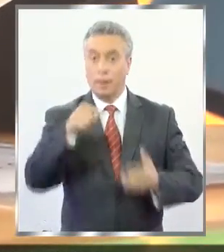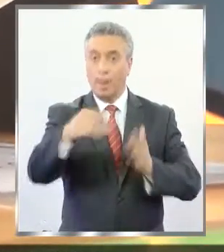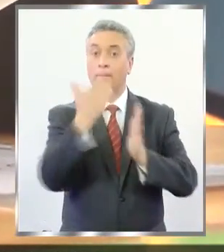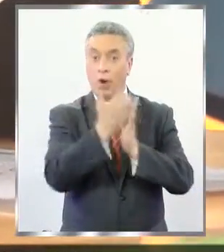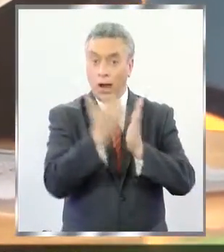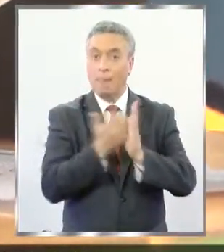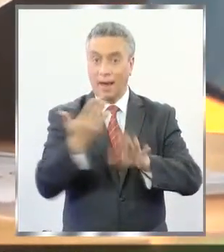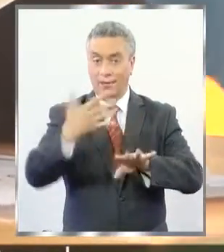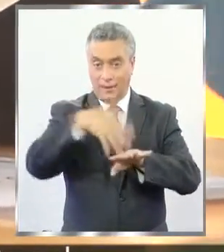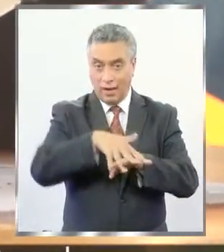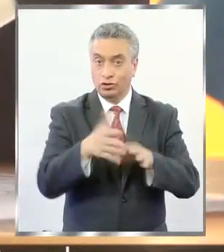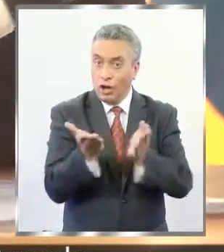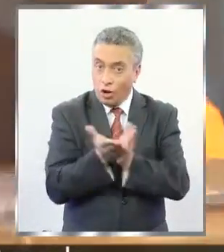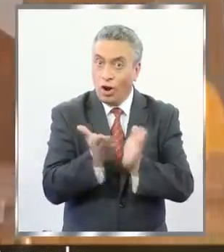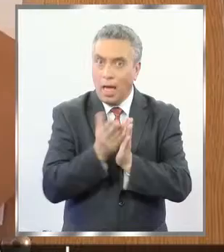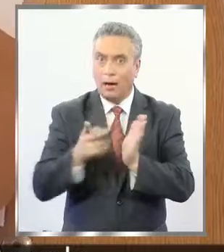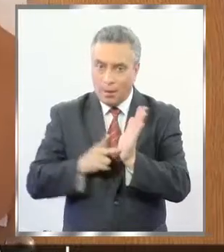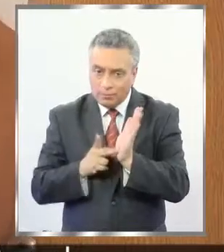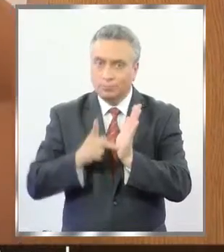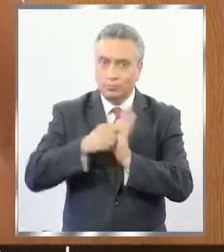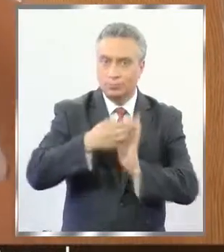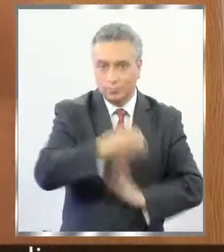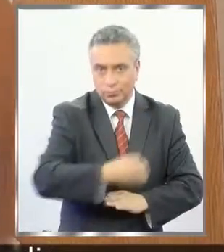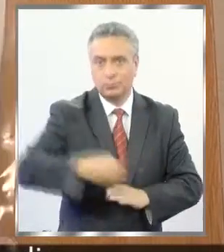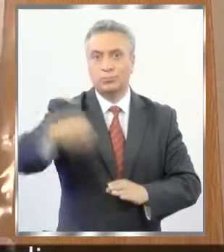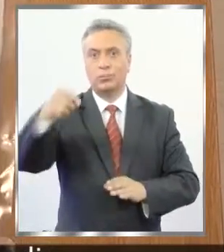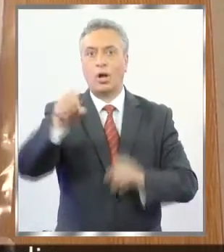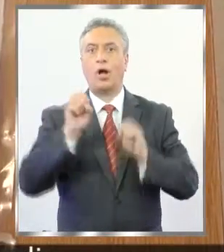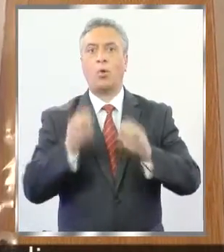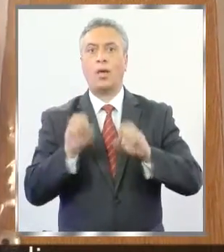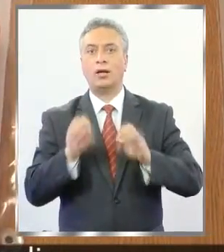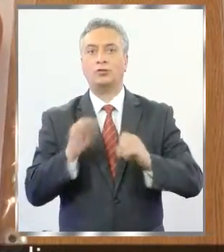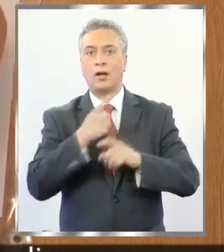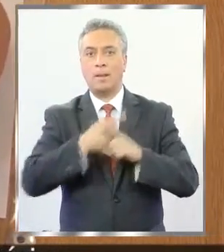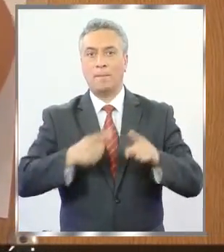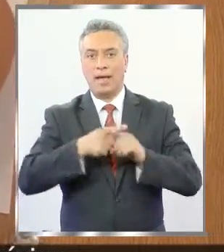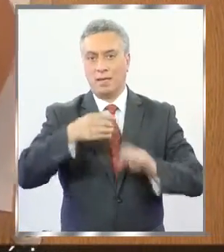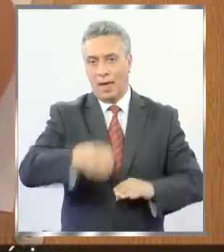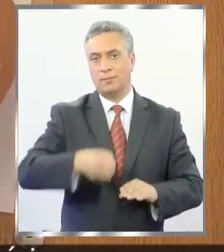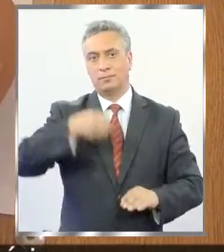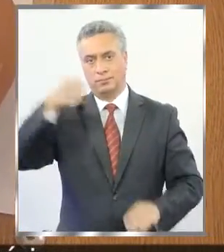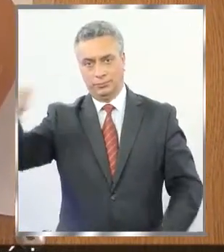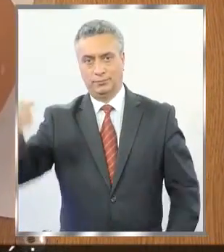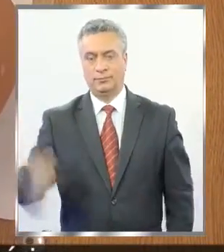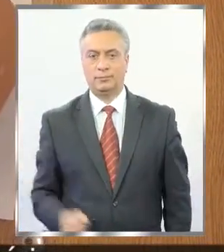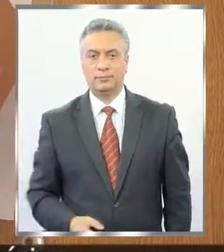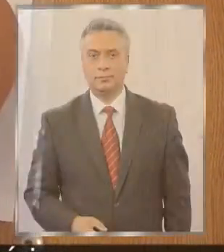lógica, es que el programa de integración escolar contempla el paso a la educación media en el Liceo Politécnico América.